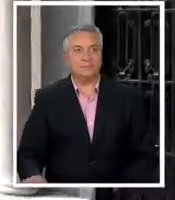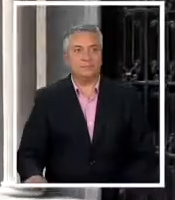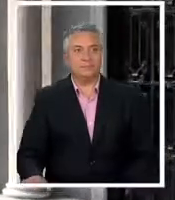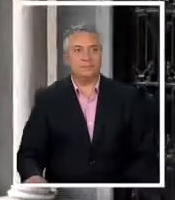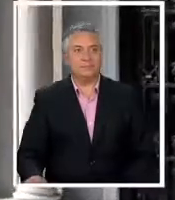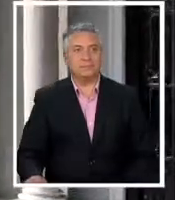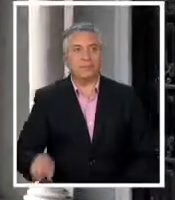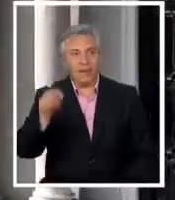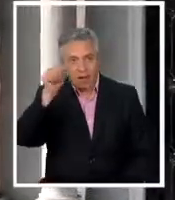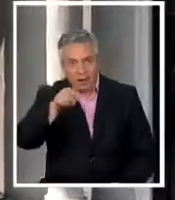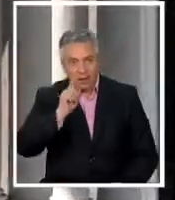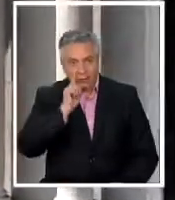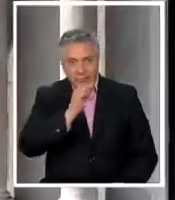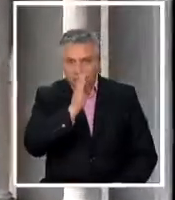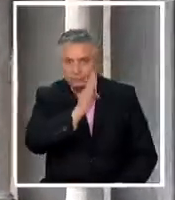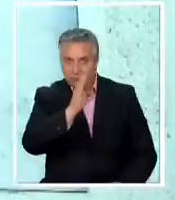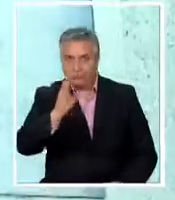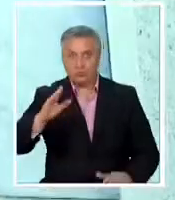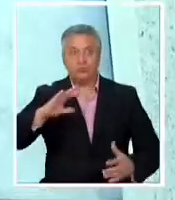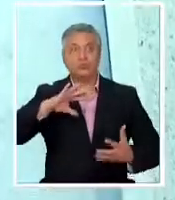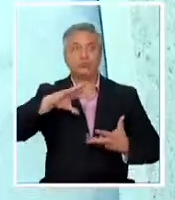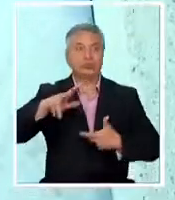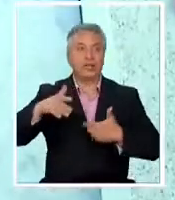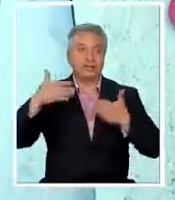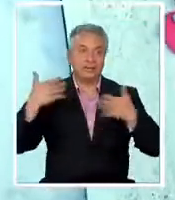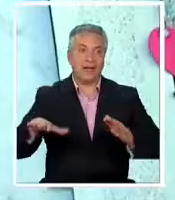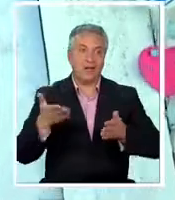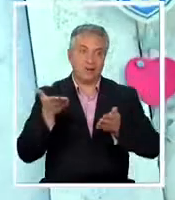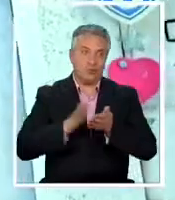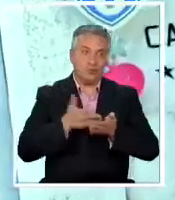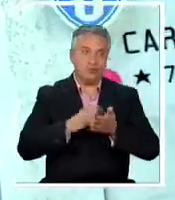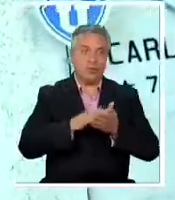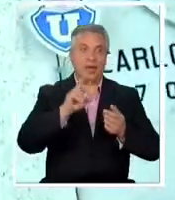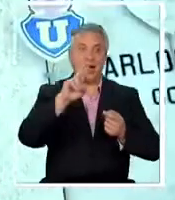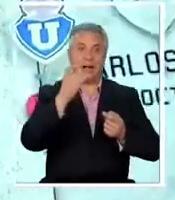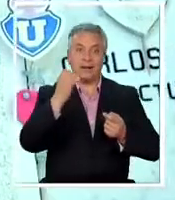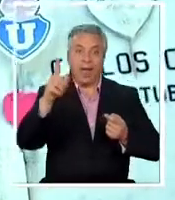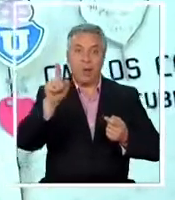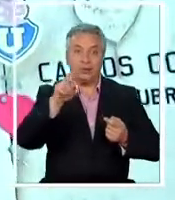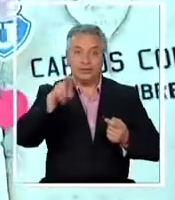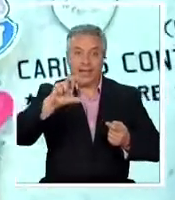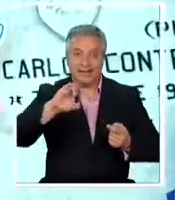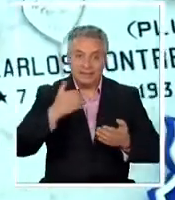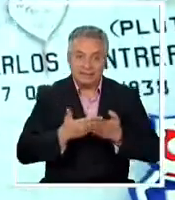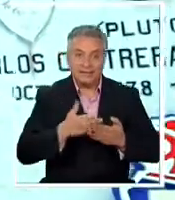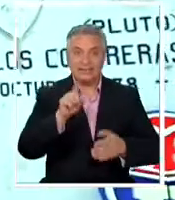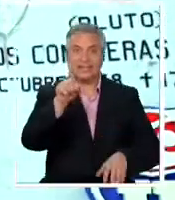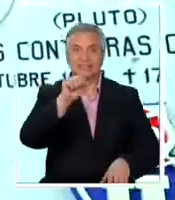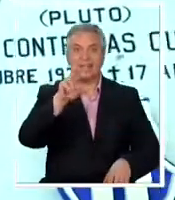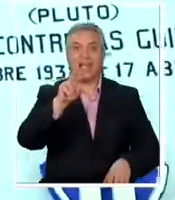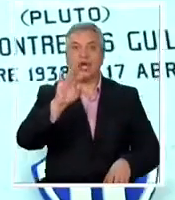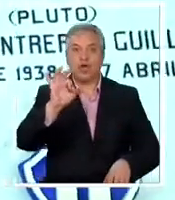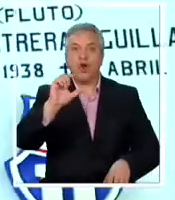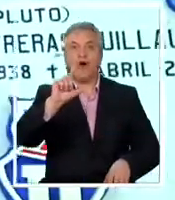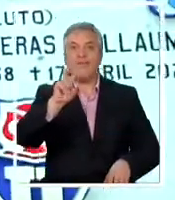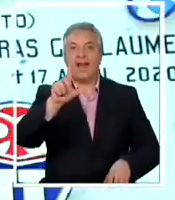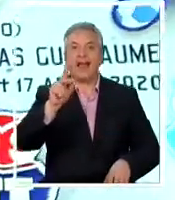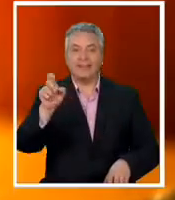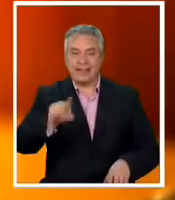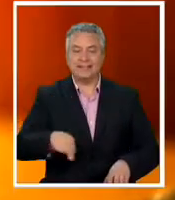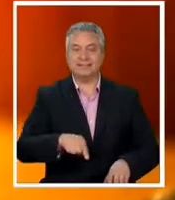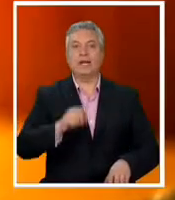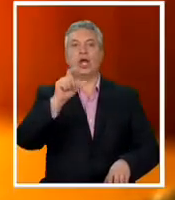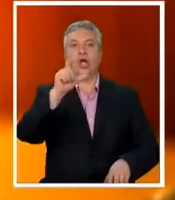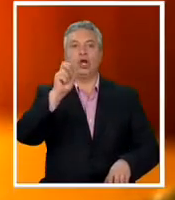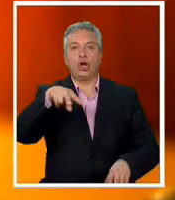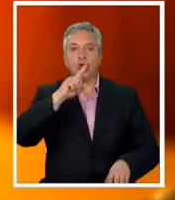Bueno, aquí están todos los mundialistas que ya partieron Raúl Sánchez Sergio Valdés Carlos Contreras